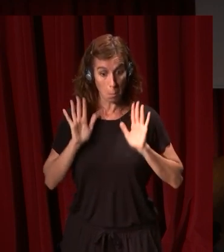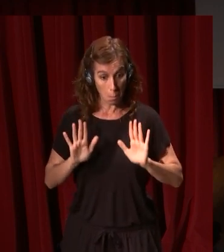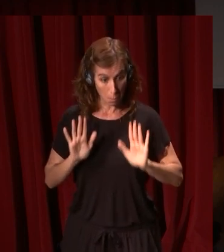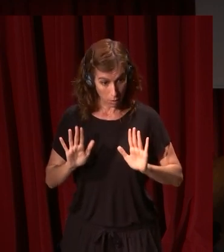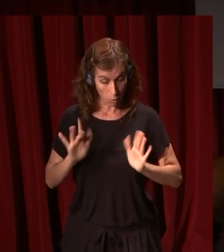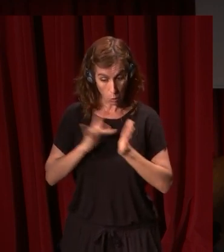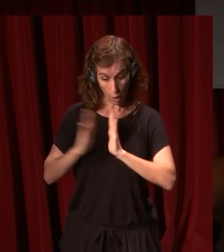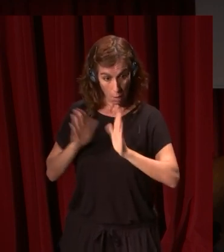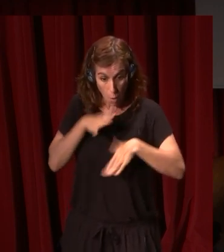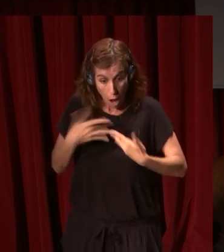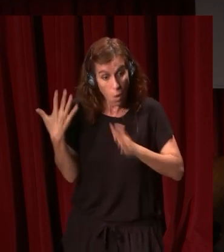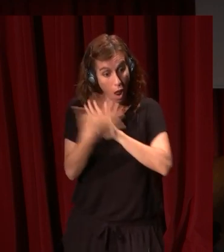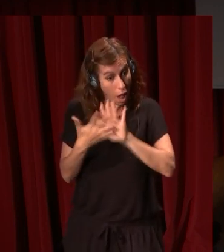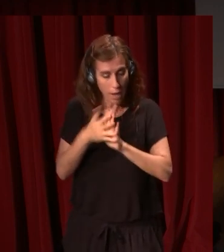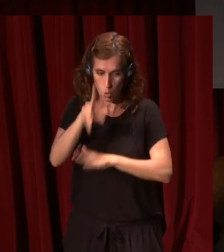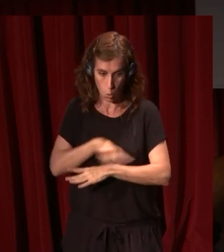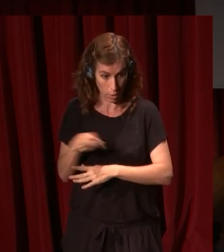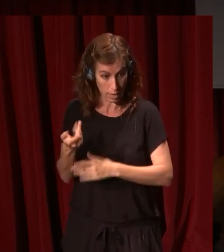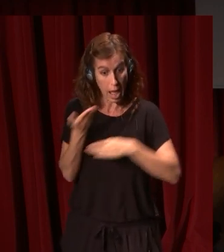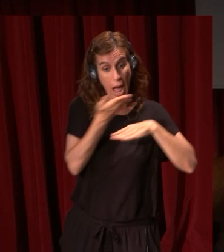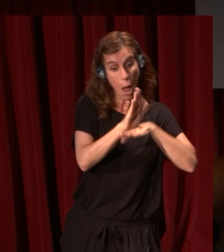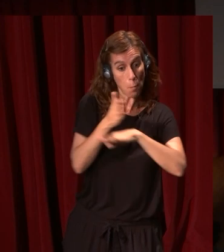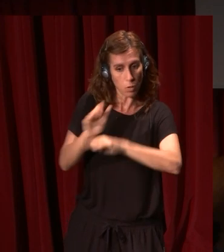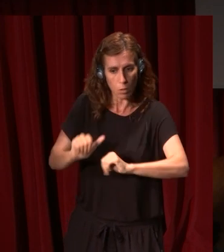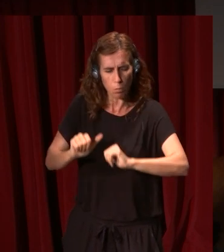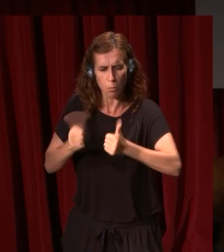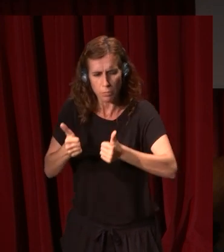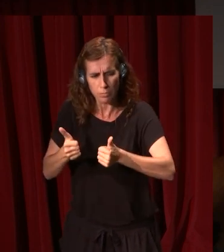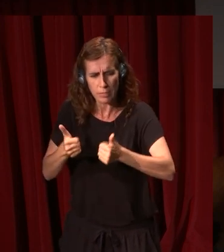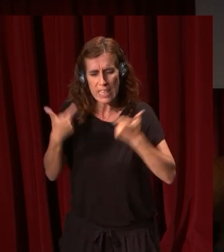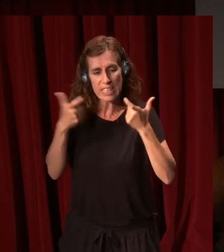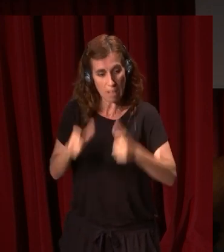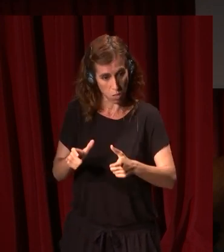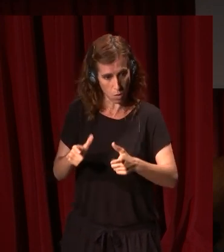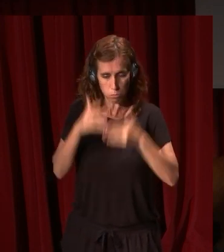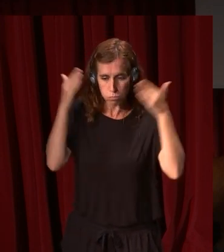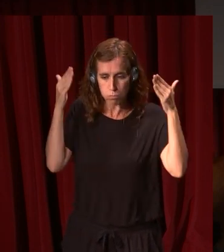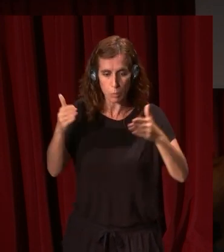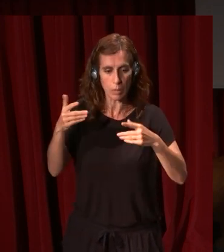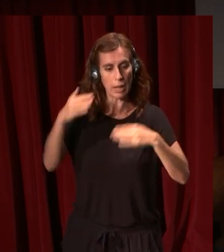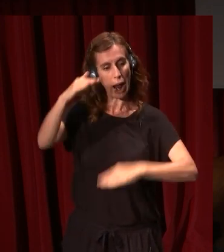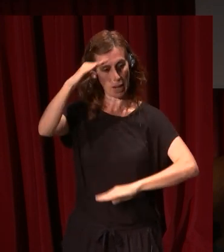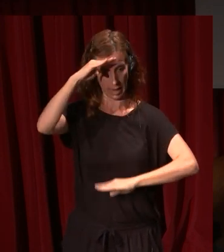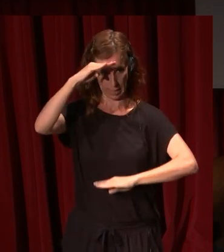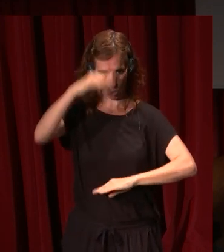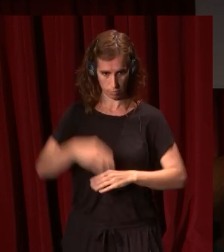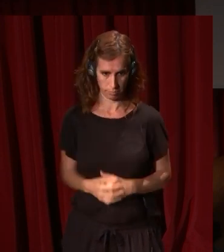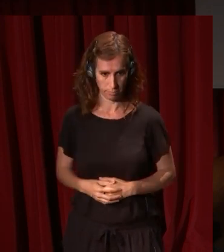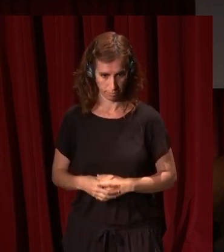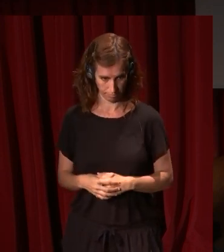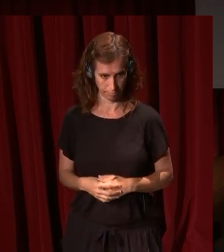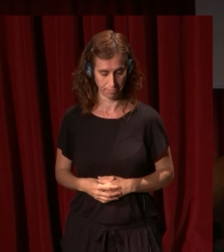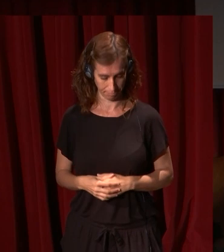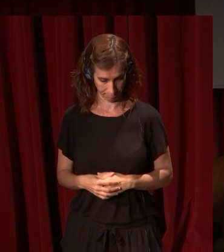en la época que estamos mirando. La exposición veréis que se inicia con una sección dedicada a retratos. Bueno,